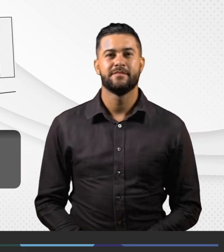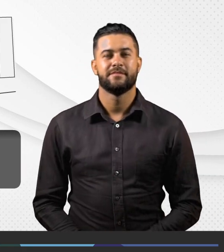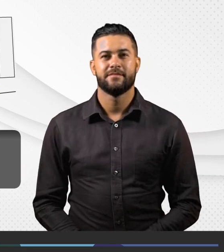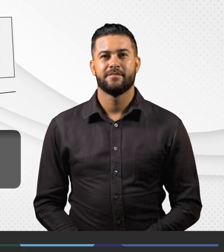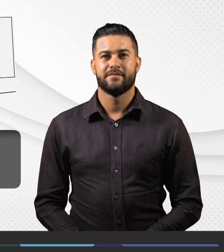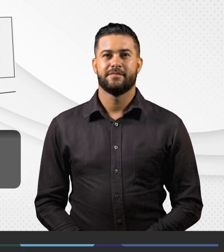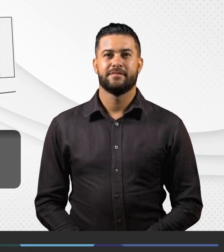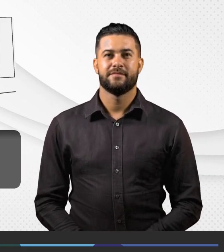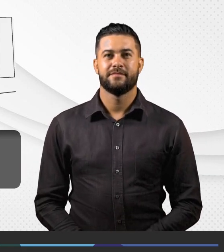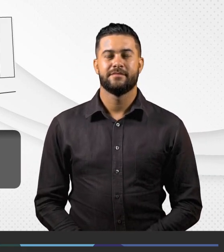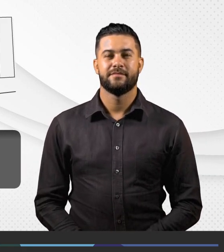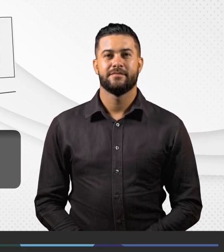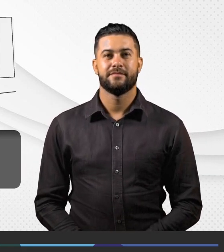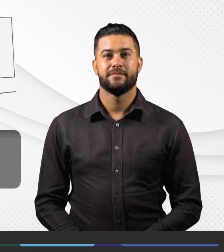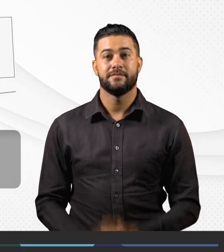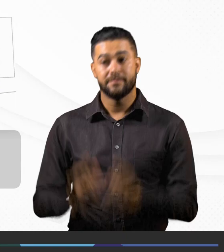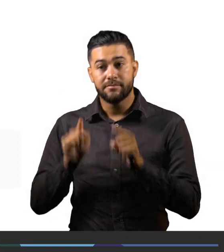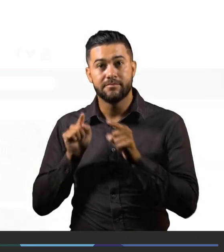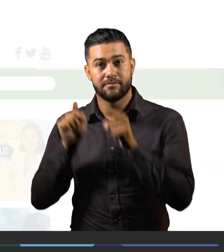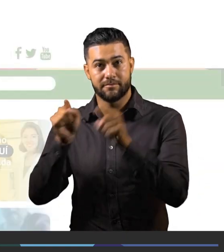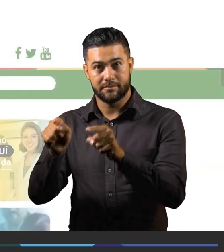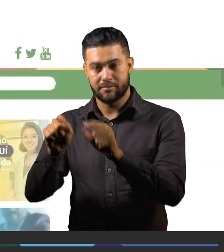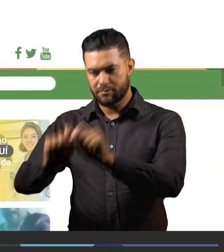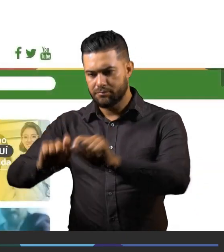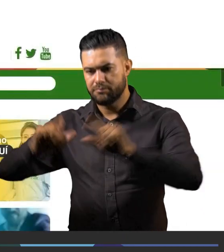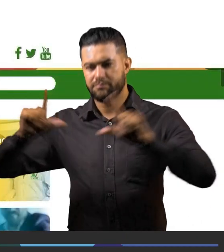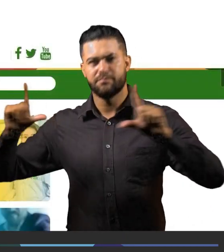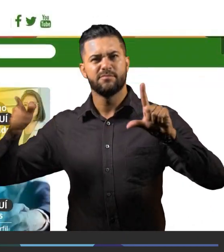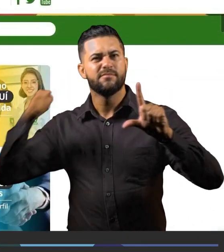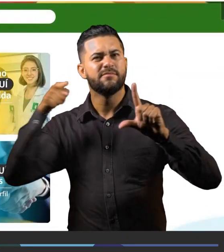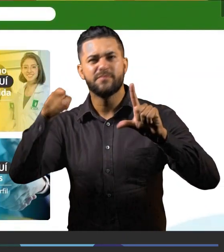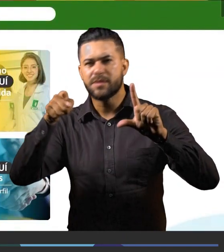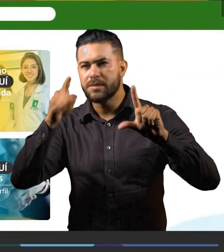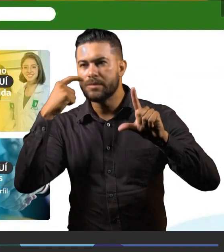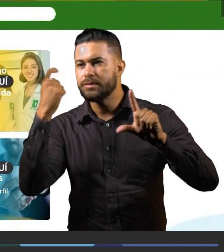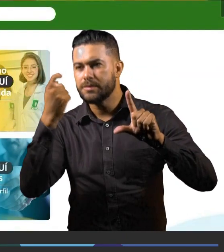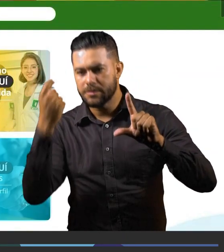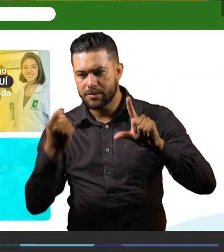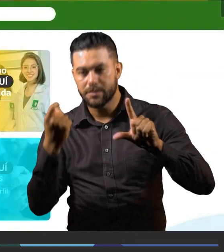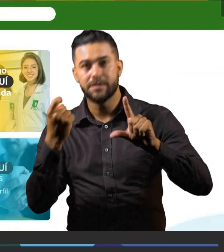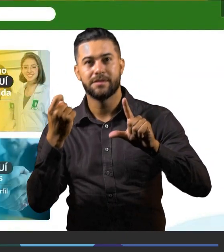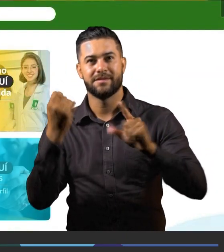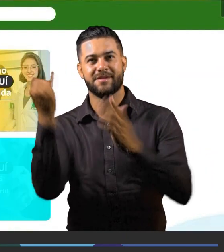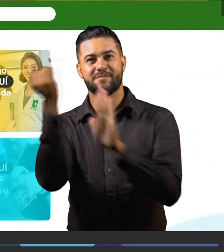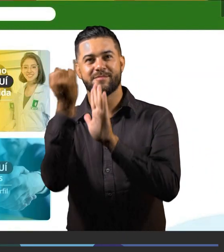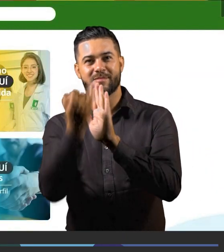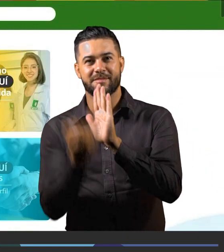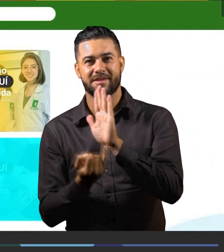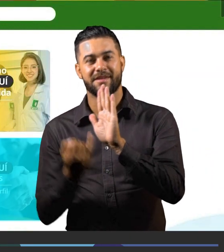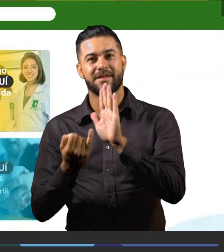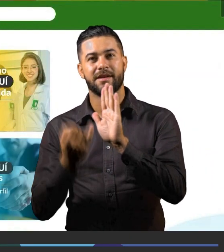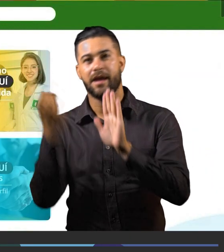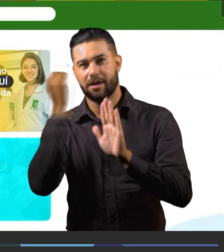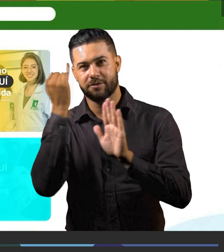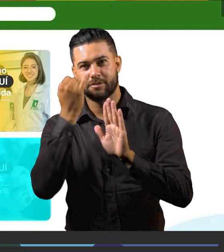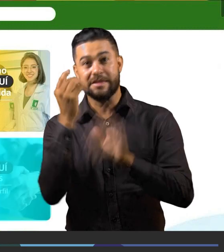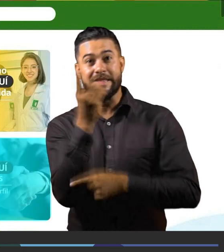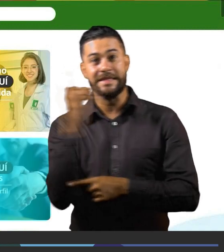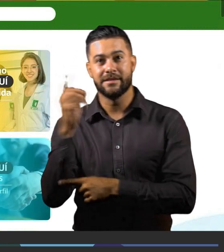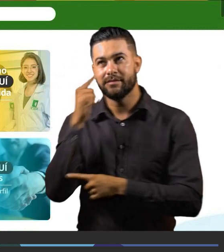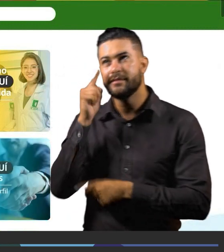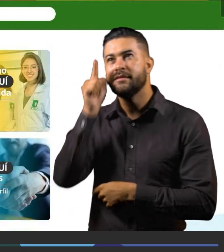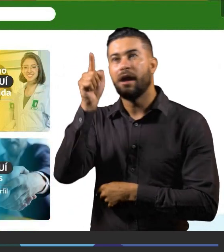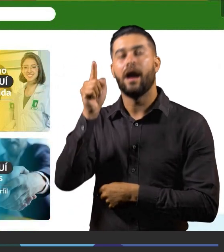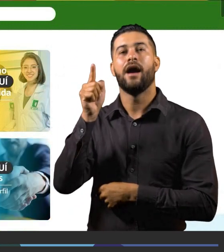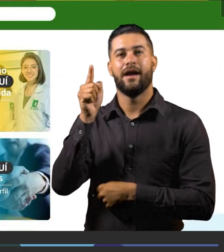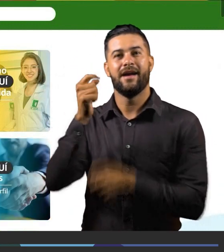bolsa slash. Allí debes ubicar la imagen azul, al lado derecho donde dice